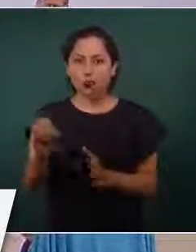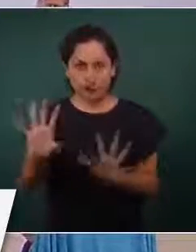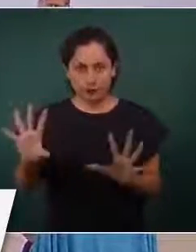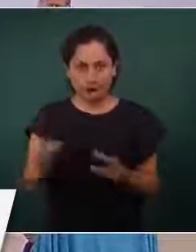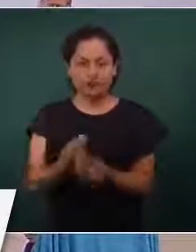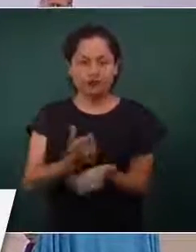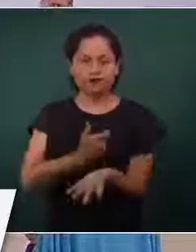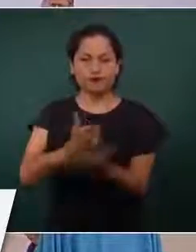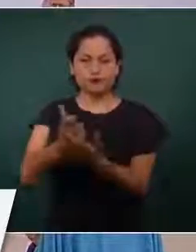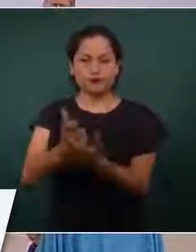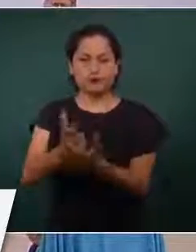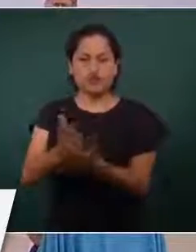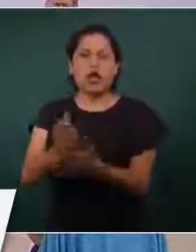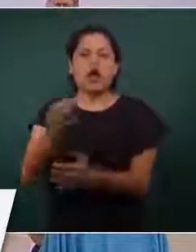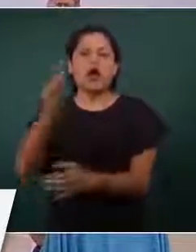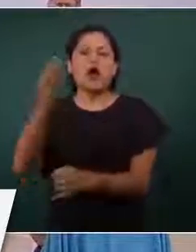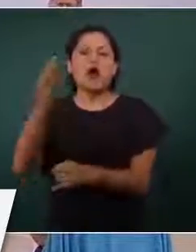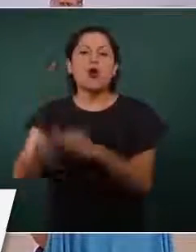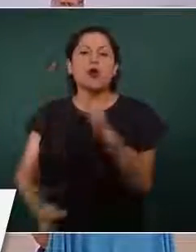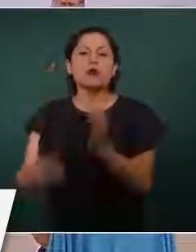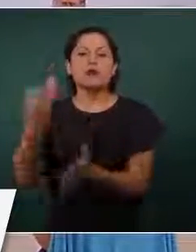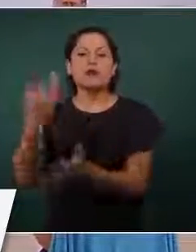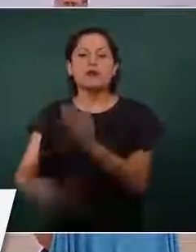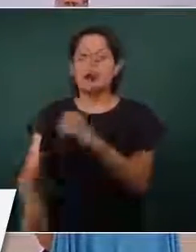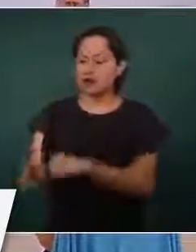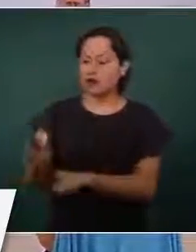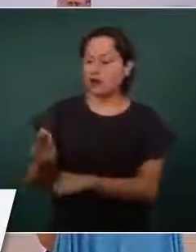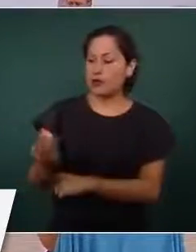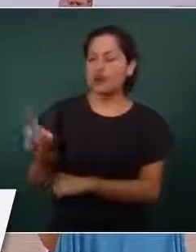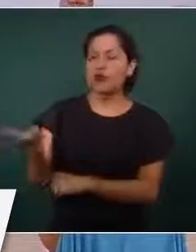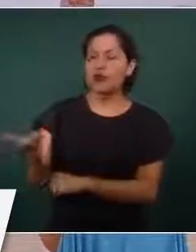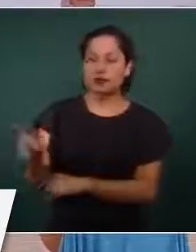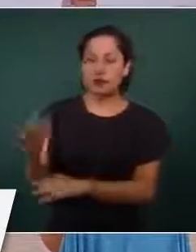bimestre, que es noviembre y diciembre.